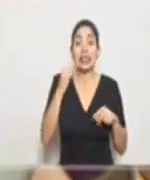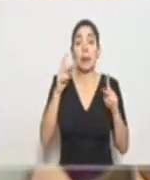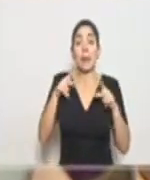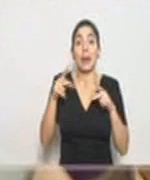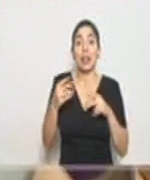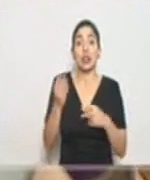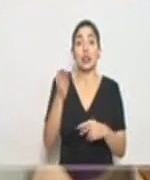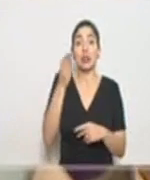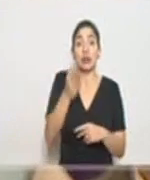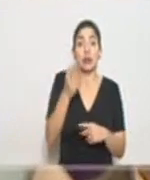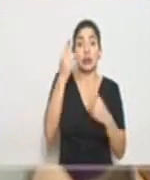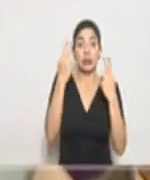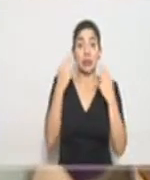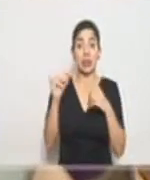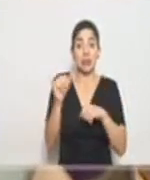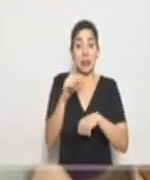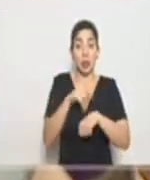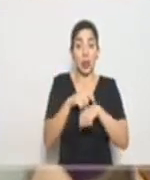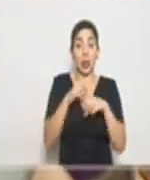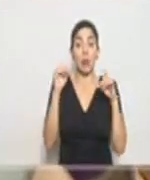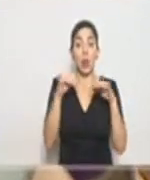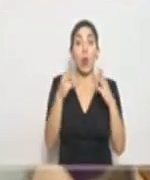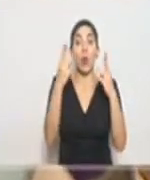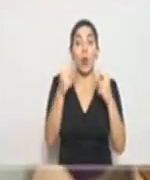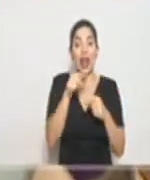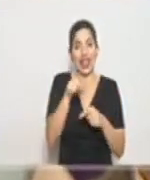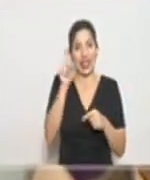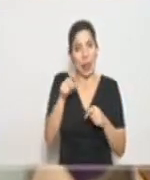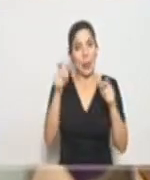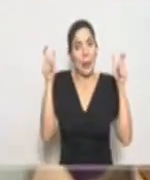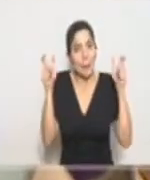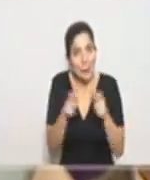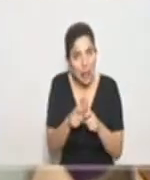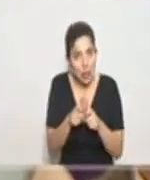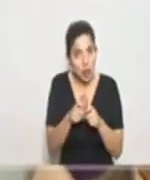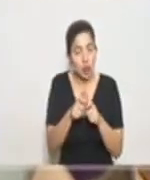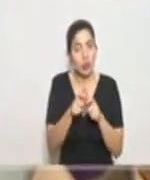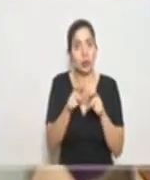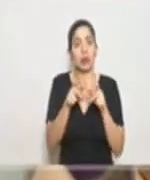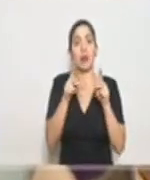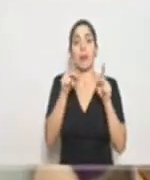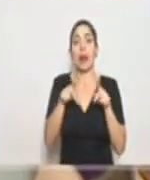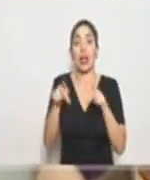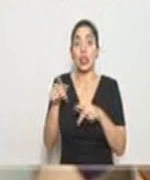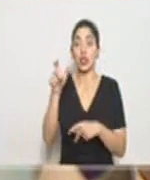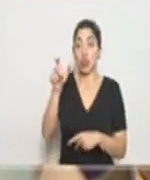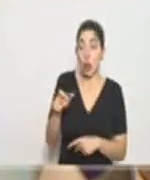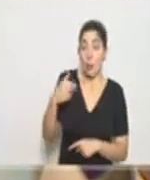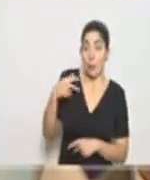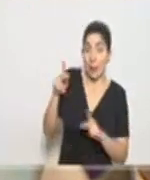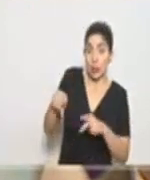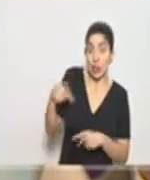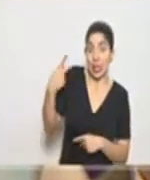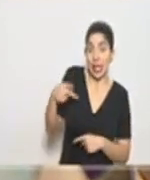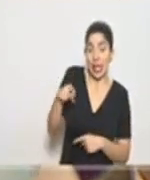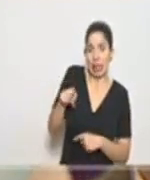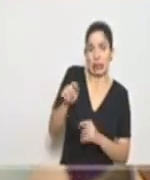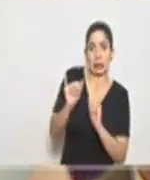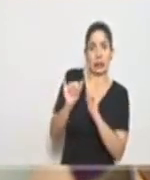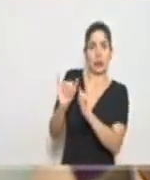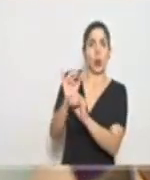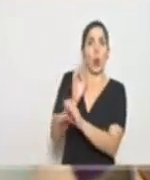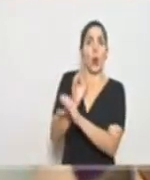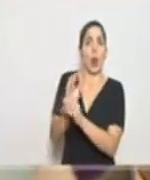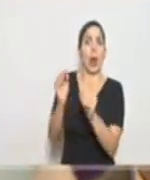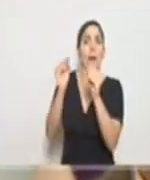cantidad de personas que tenemos simultáneamente en ese salón de belleza, eso es lo que tenemos que hacer, que las personas, igual, con factores de riesgo, pues que se cuiden un poco más,